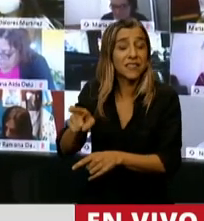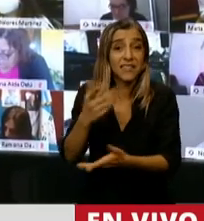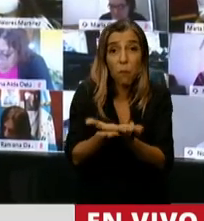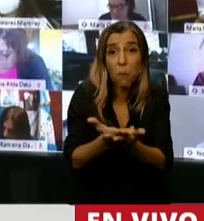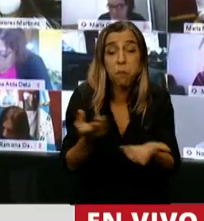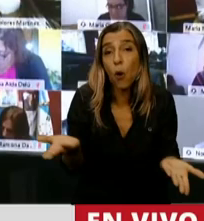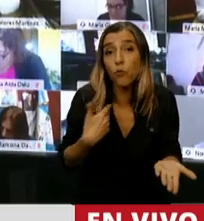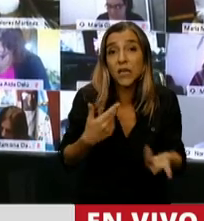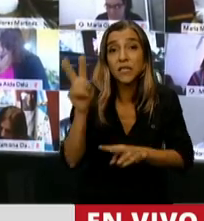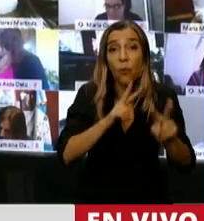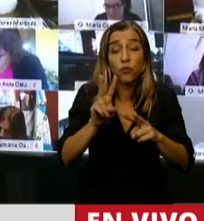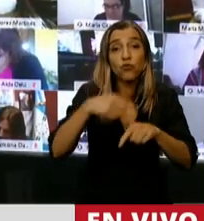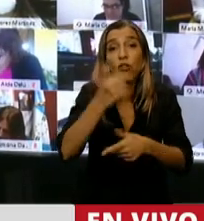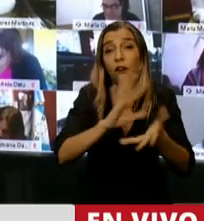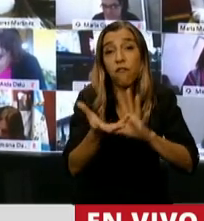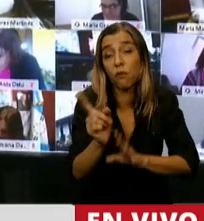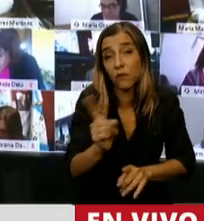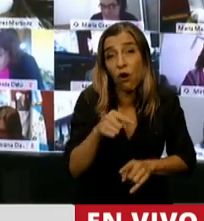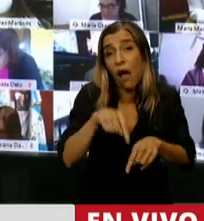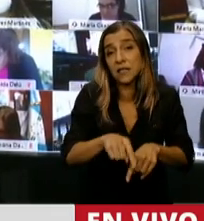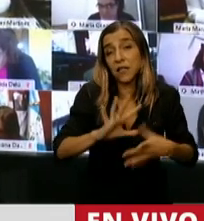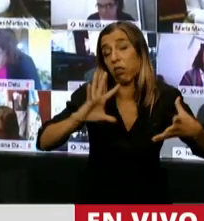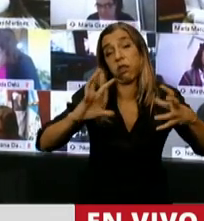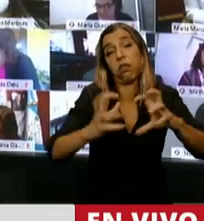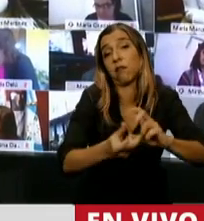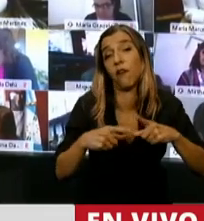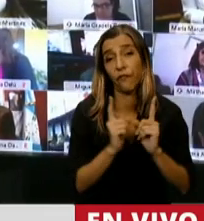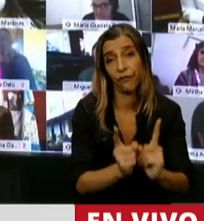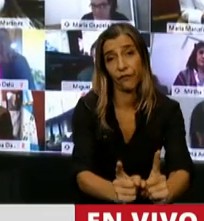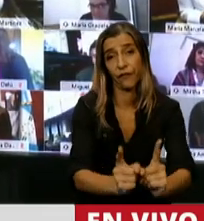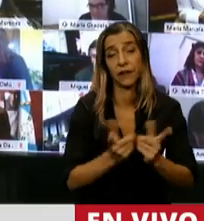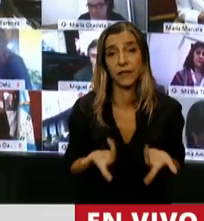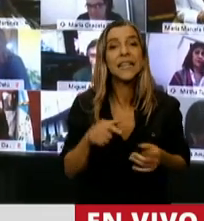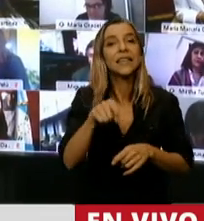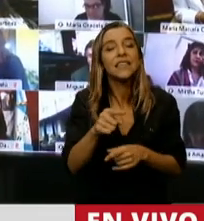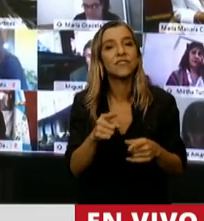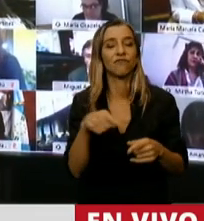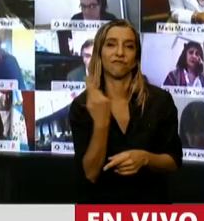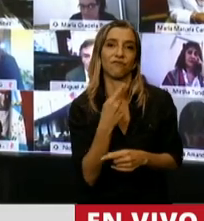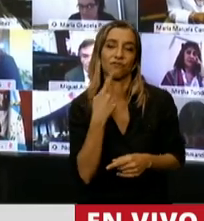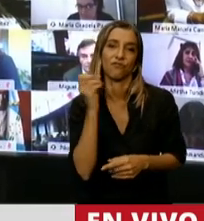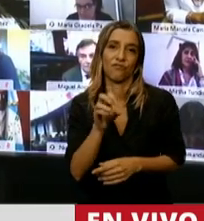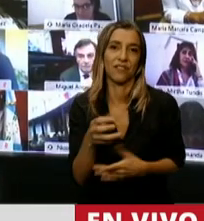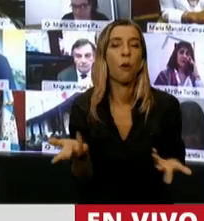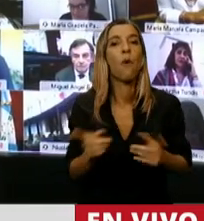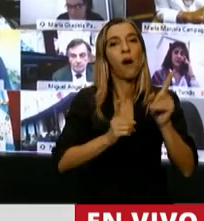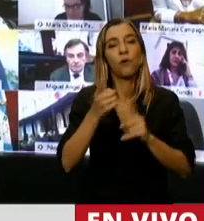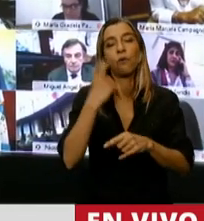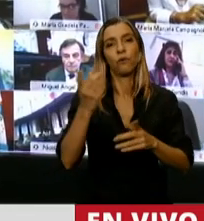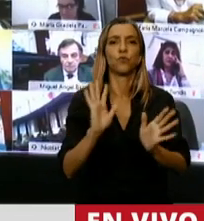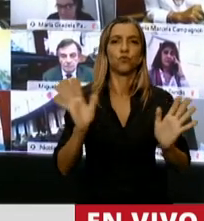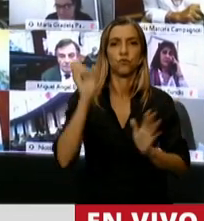nos retorna a la misma pesadilla. Y esa es nuestra crítica central a los supuestos macroeconómicos